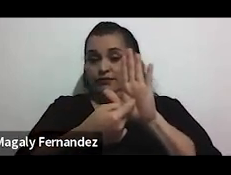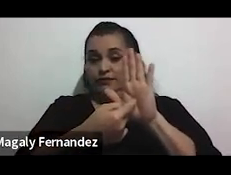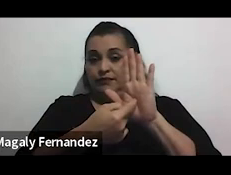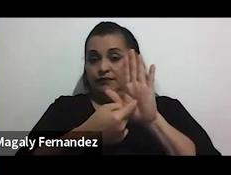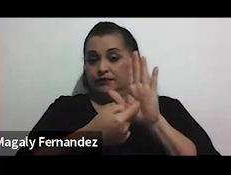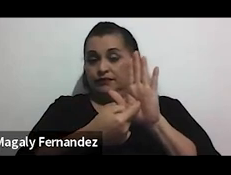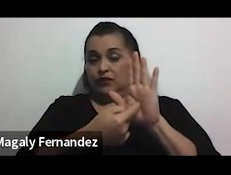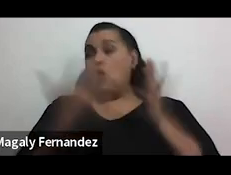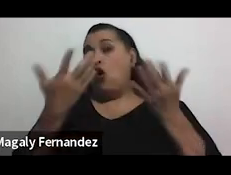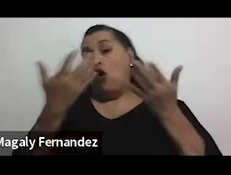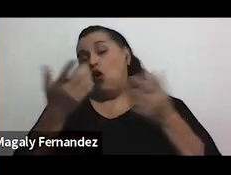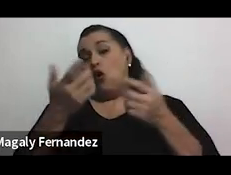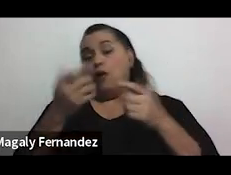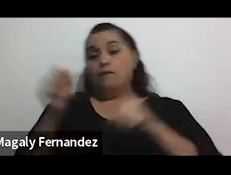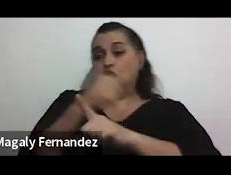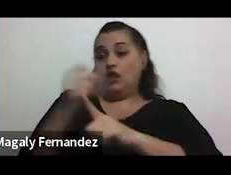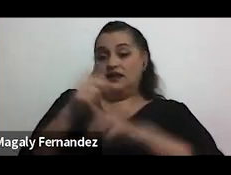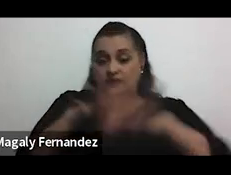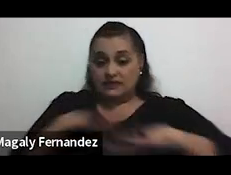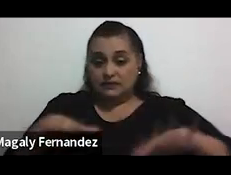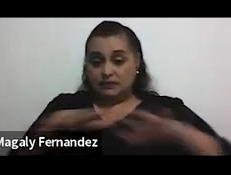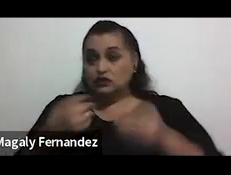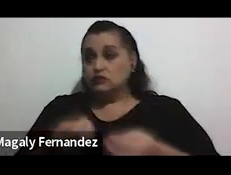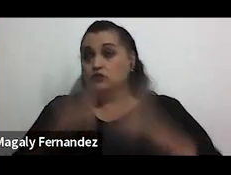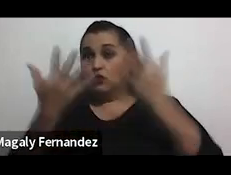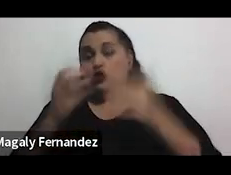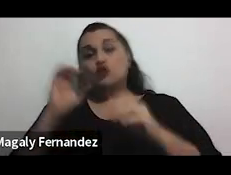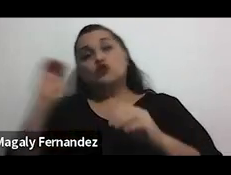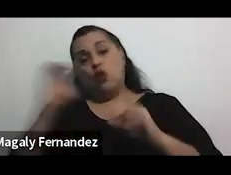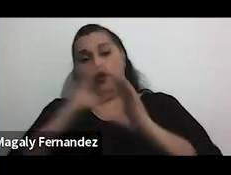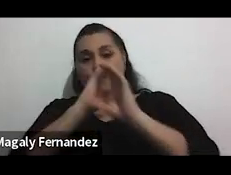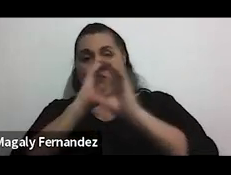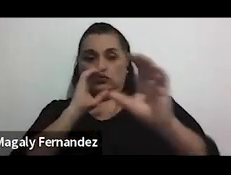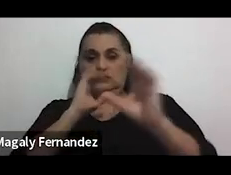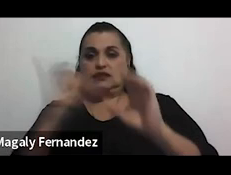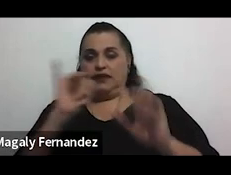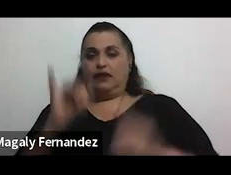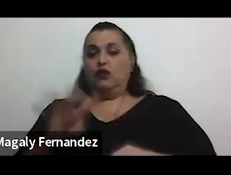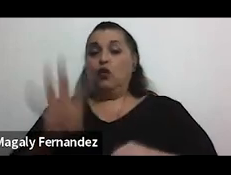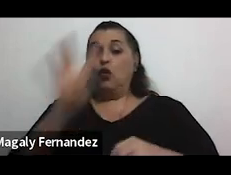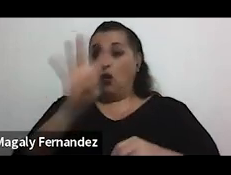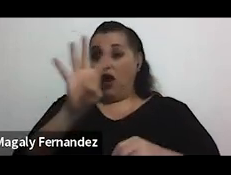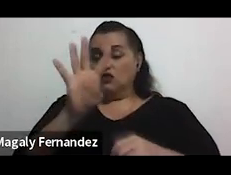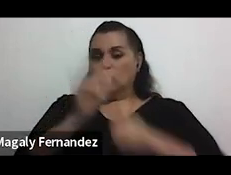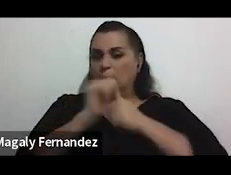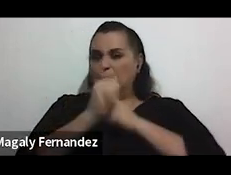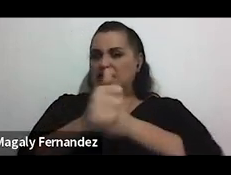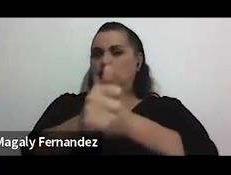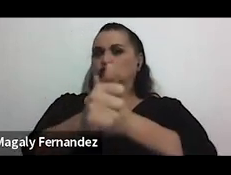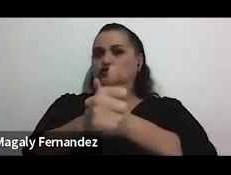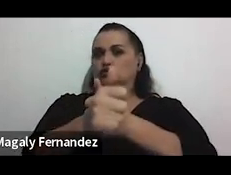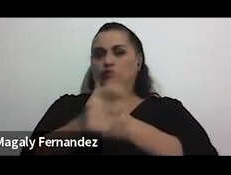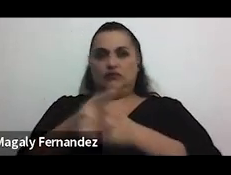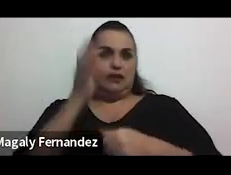violencia en espacios públicos o de transporte remunerado 4 por persecución o acorralamiento